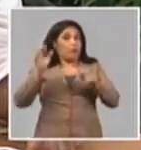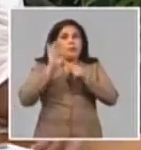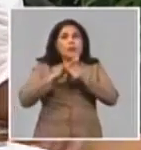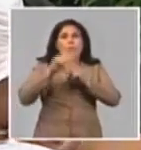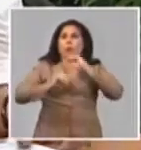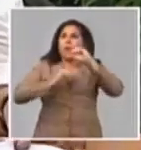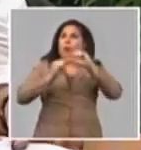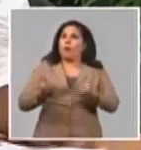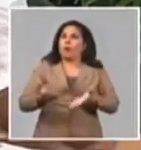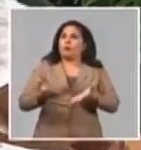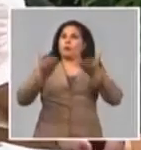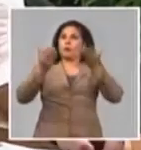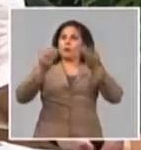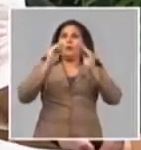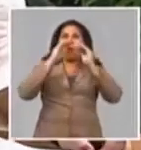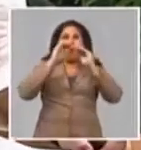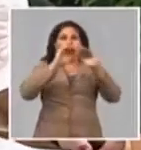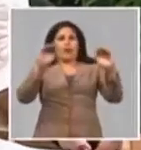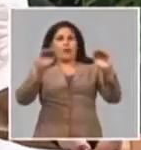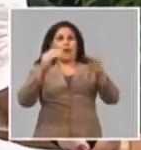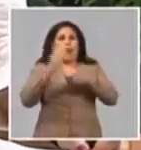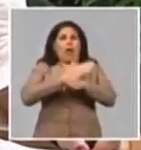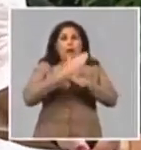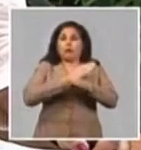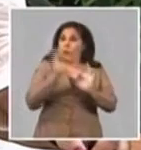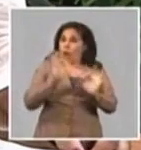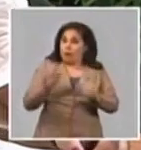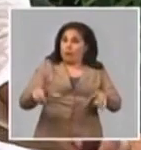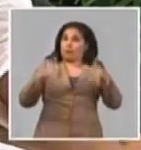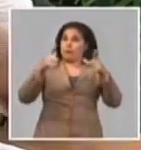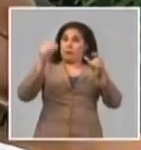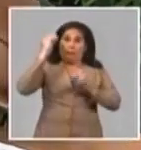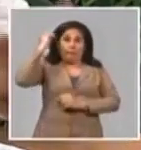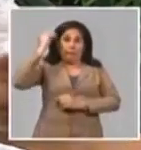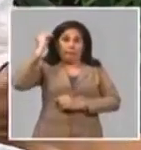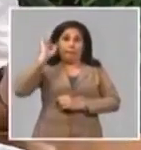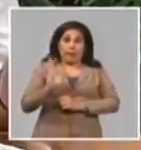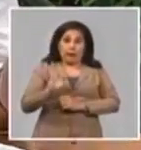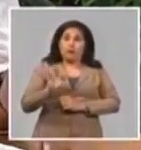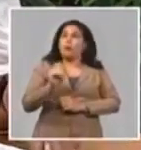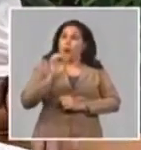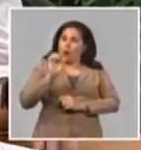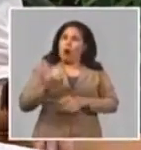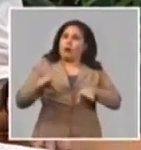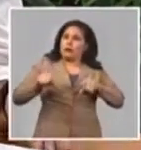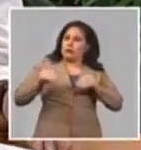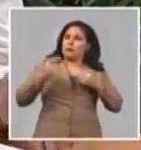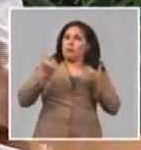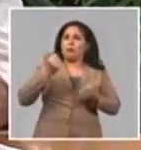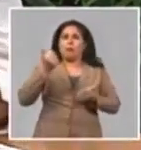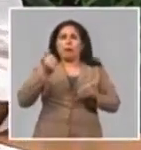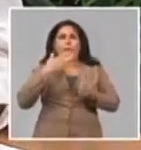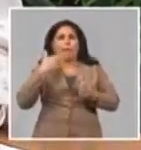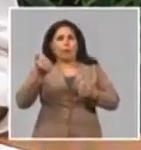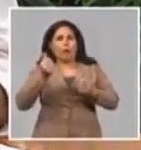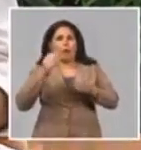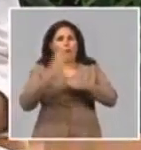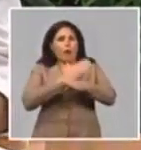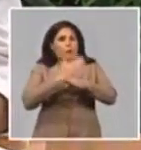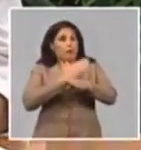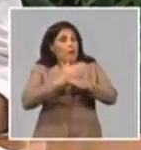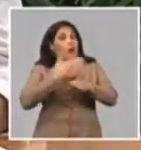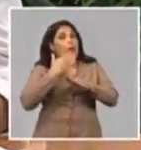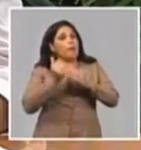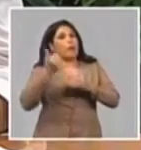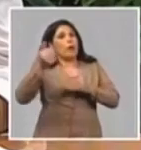recuperar un nivel de atraso, todavía no es lo que esperamos, pero sí es un nivel aceptable para un